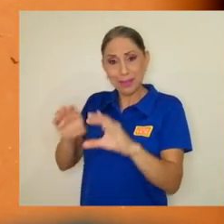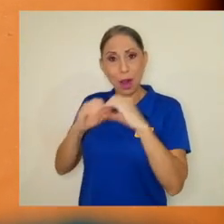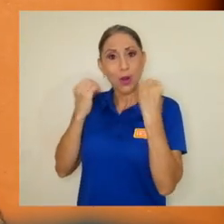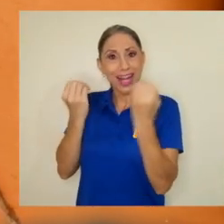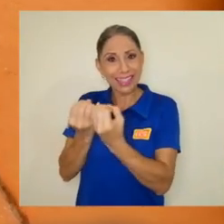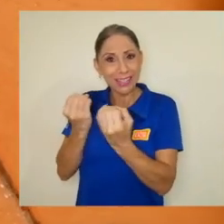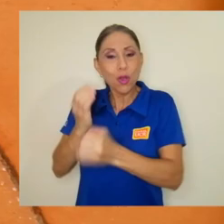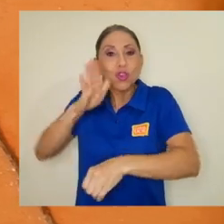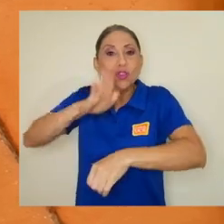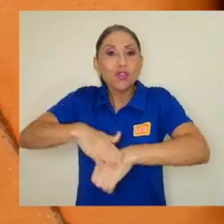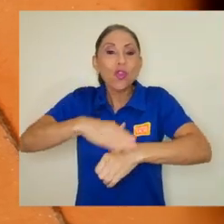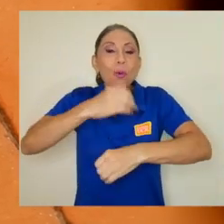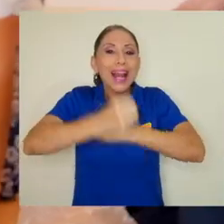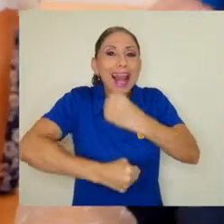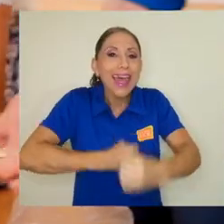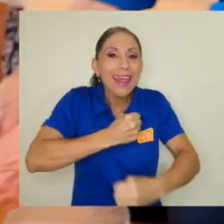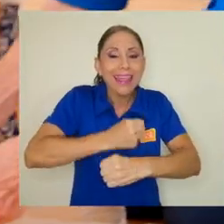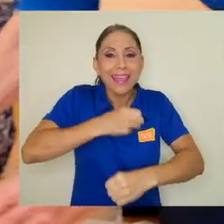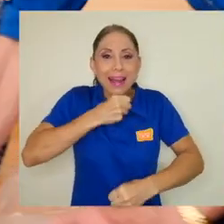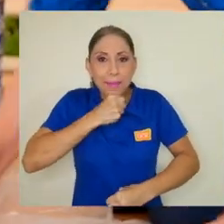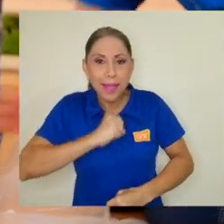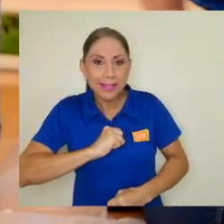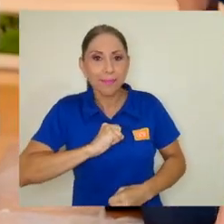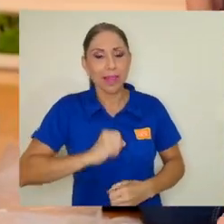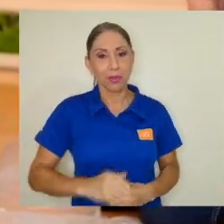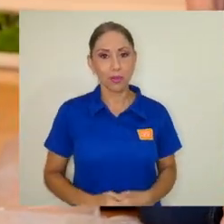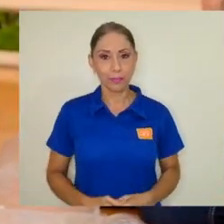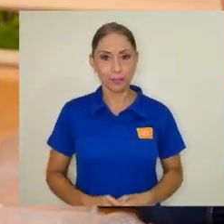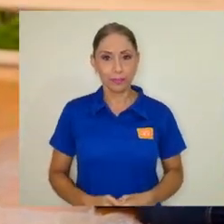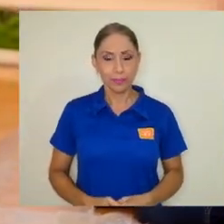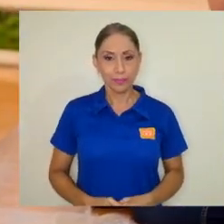misma organización sobre la edad y el envejecimiento.